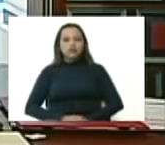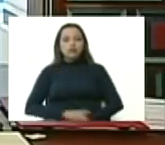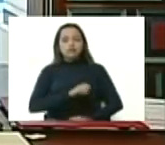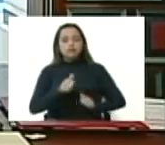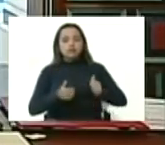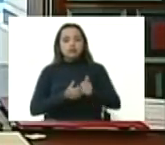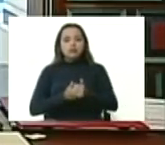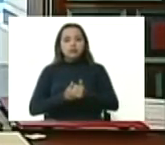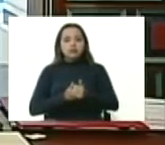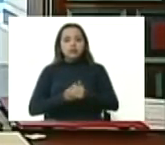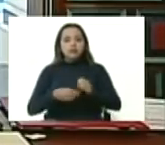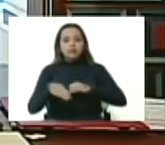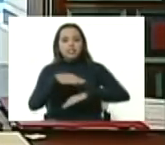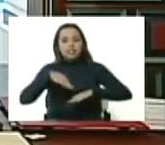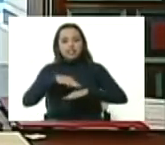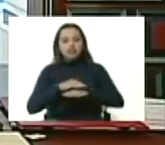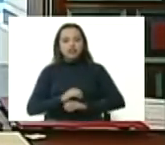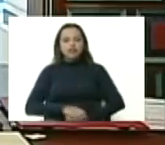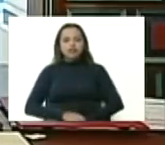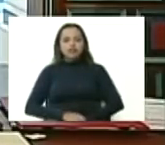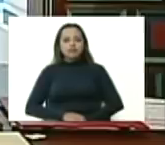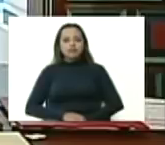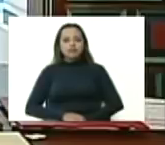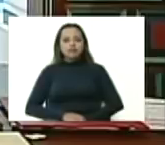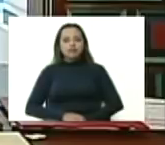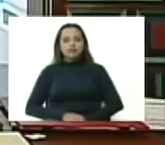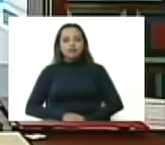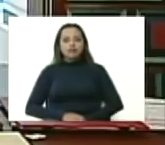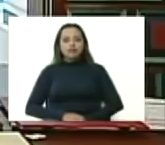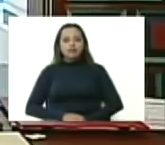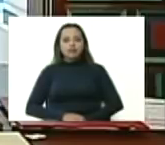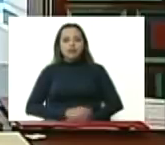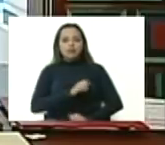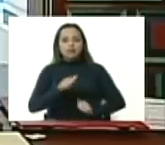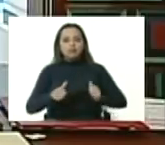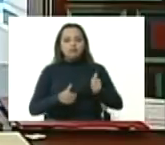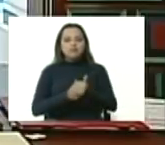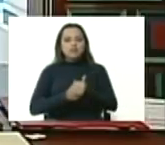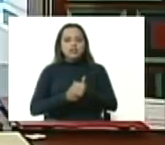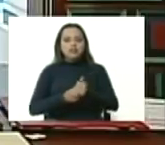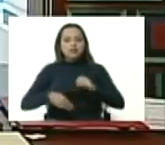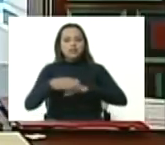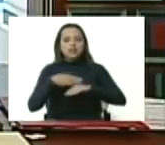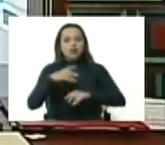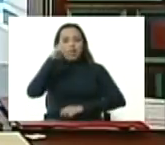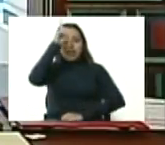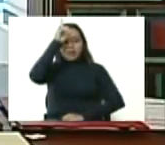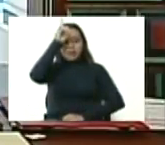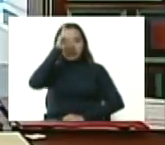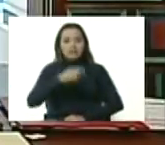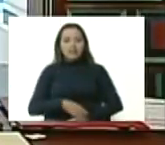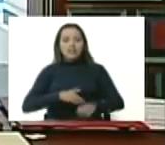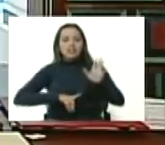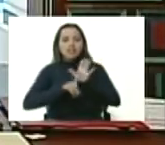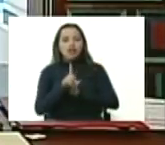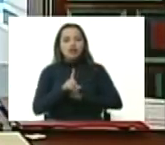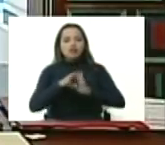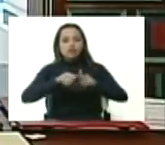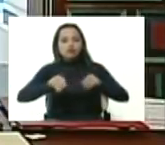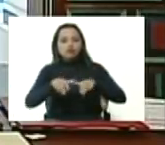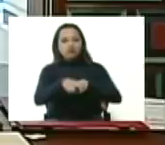Faheis Kassen viceministro alemán tenemos viceministro de desarrollo agrario